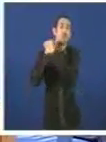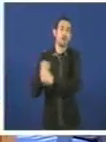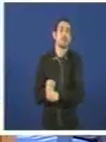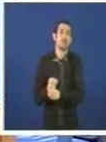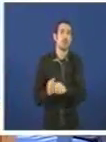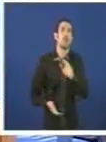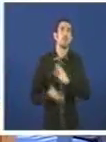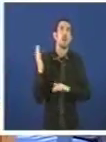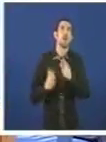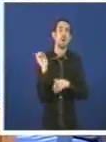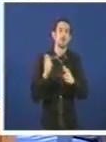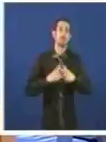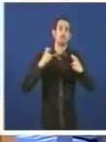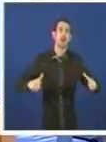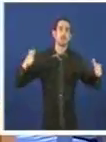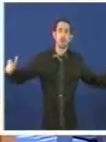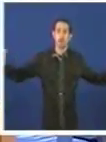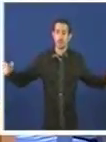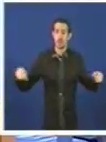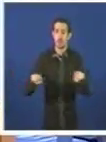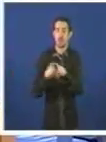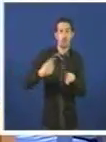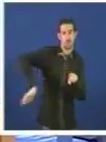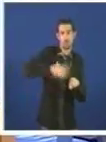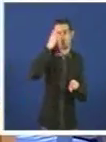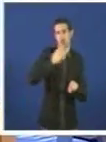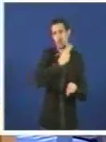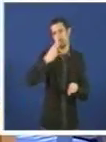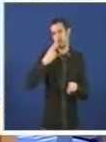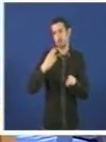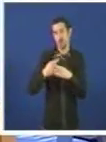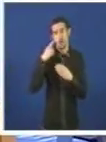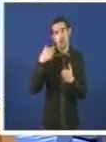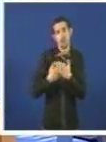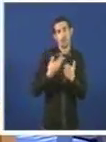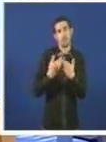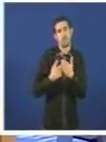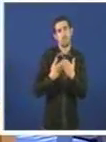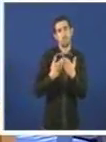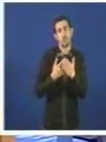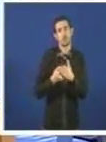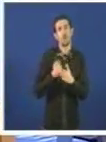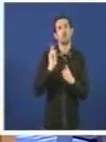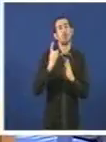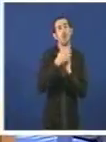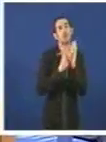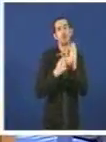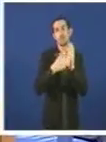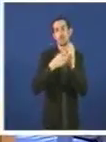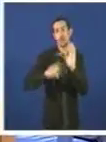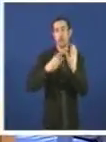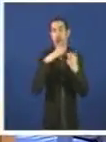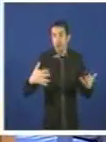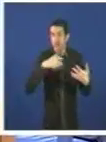atendendo tal e evidentemente como nos comprometimos e tal e como estamos a demostrar non só cos presupuesto sino co feito de que agora